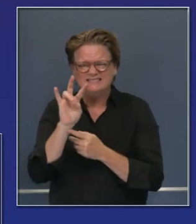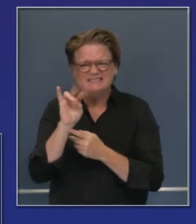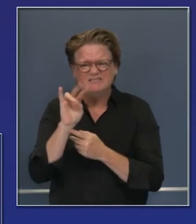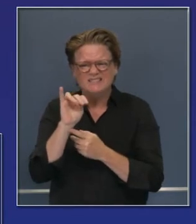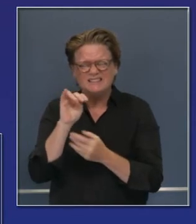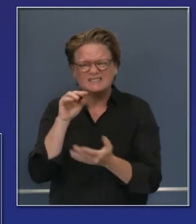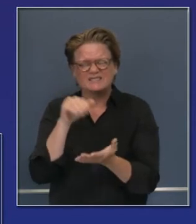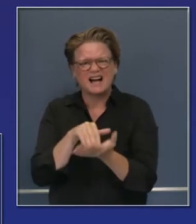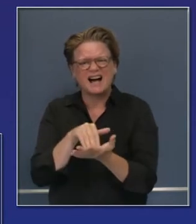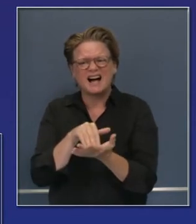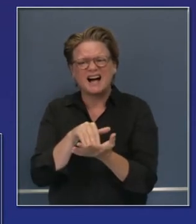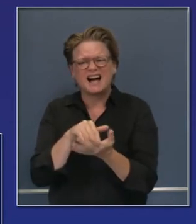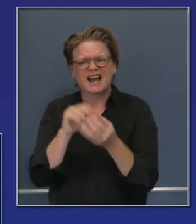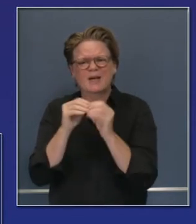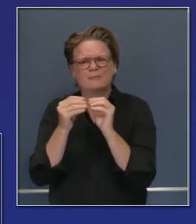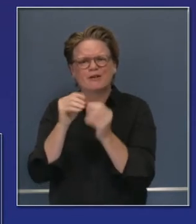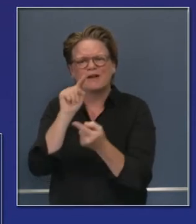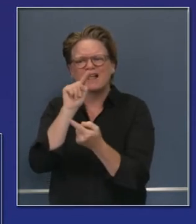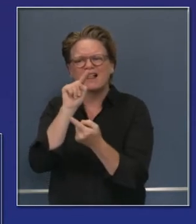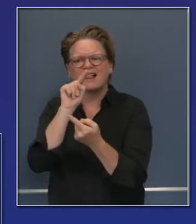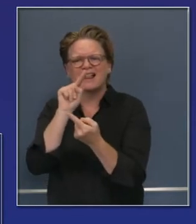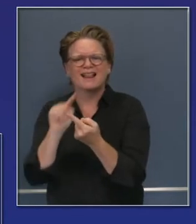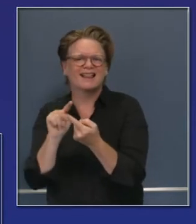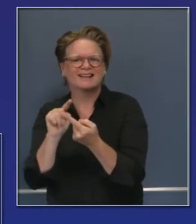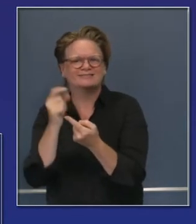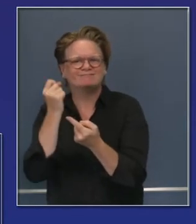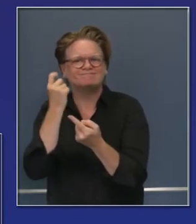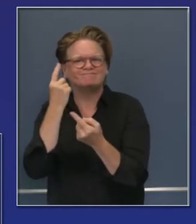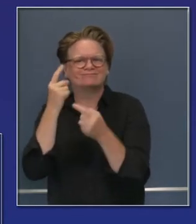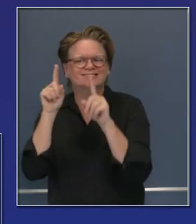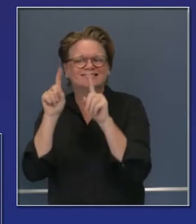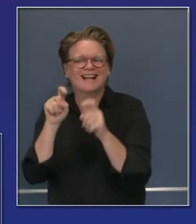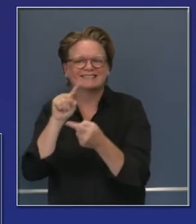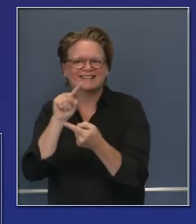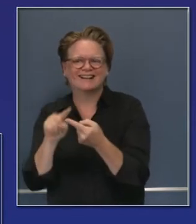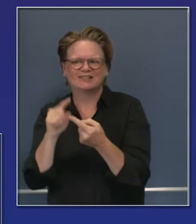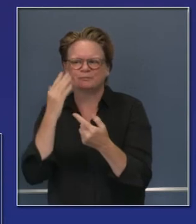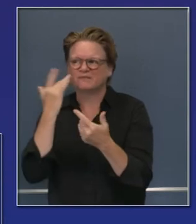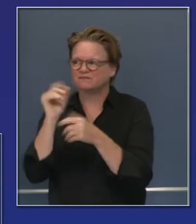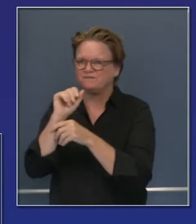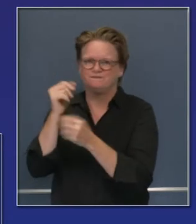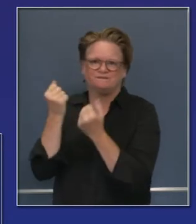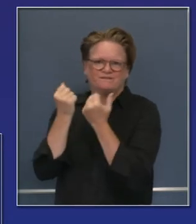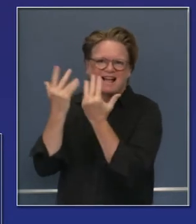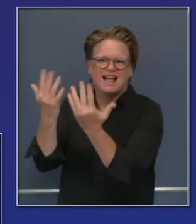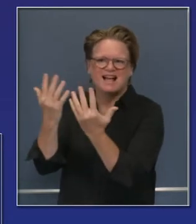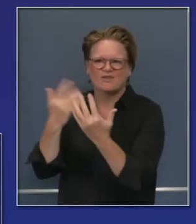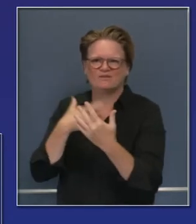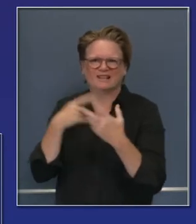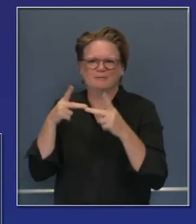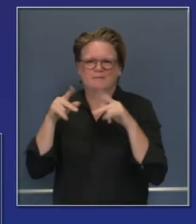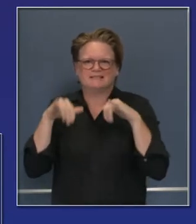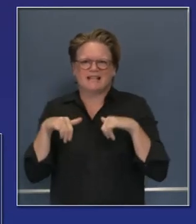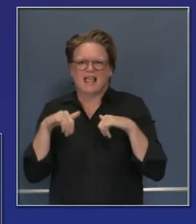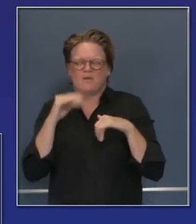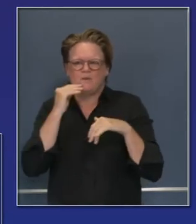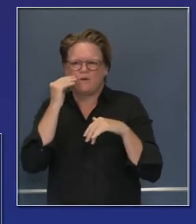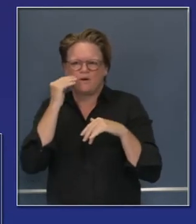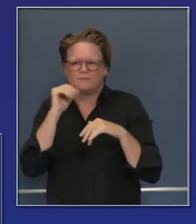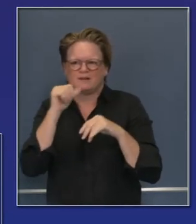más de siete mil el promedio se ha mantenido el promedio de siete días ha bajado